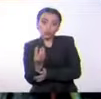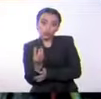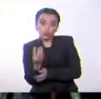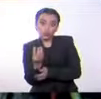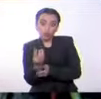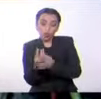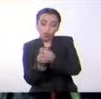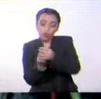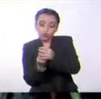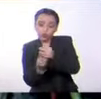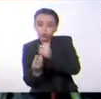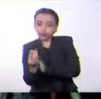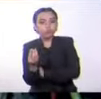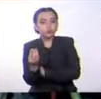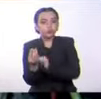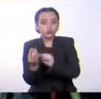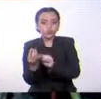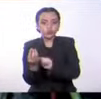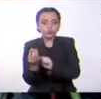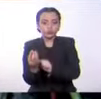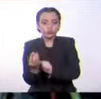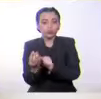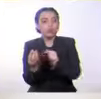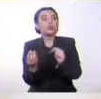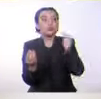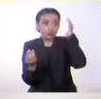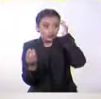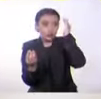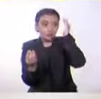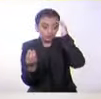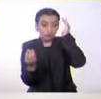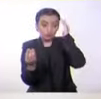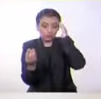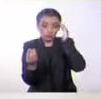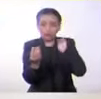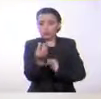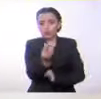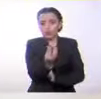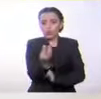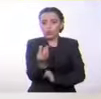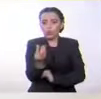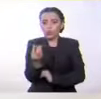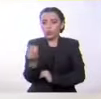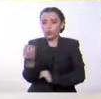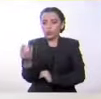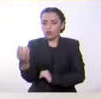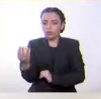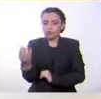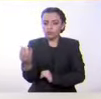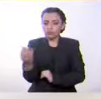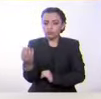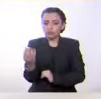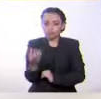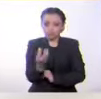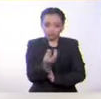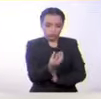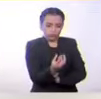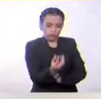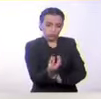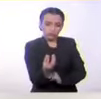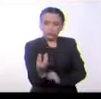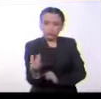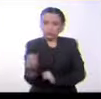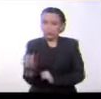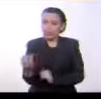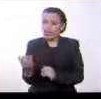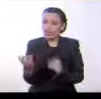popular son muy famosos. Hay personas que coleccionan joyas en forma de huevos.